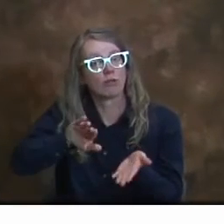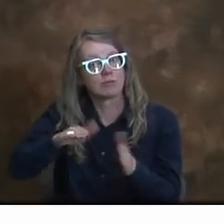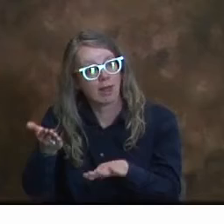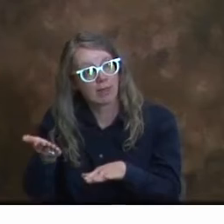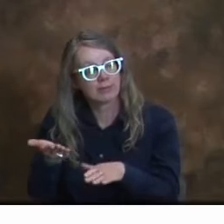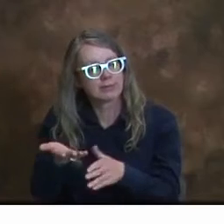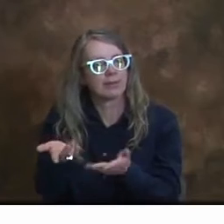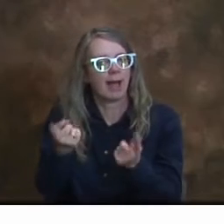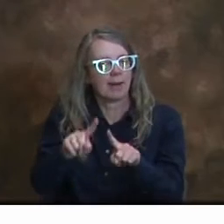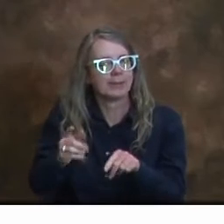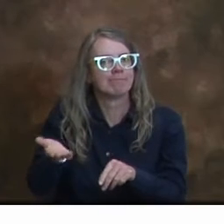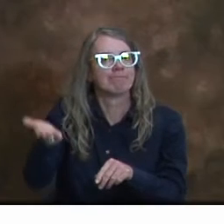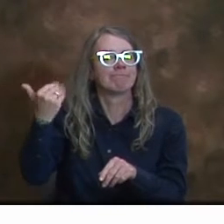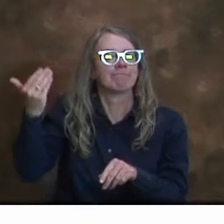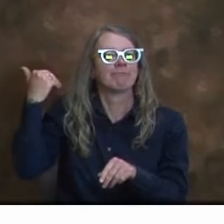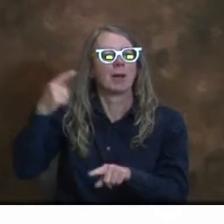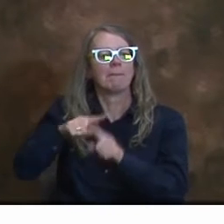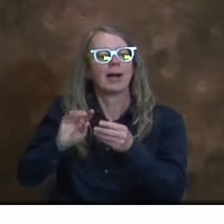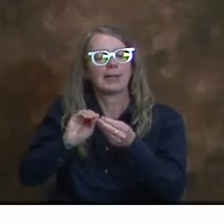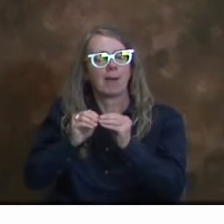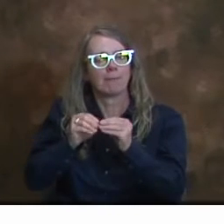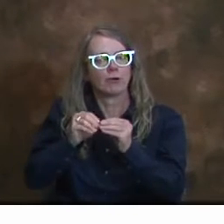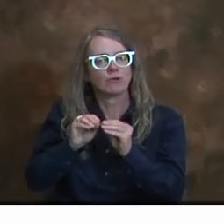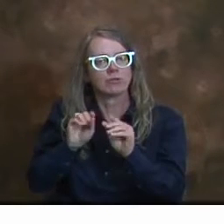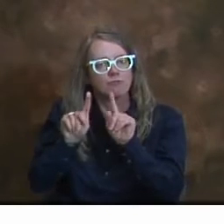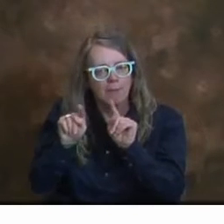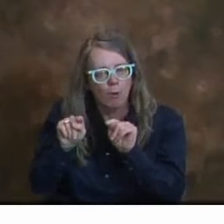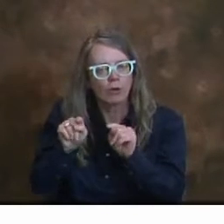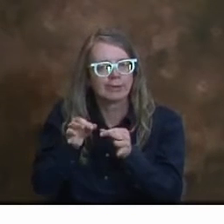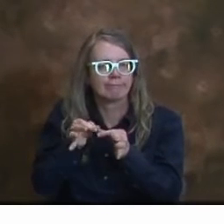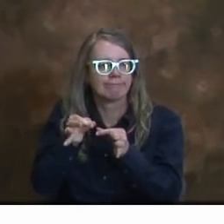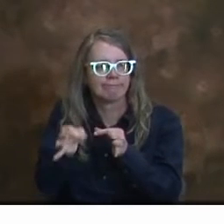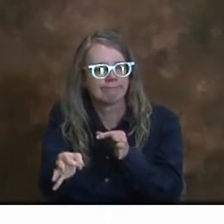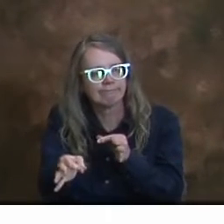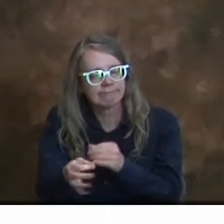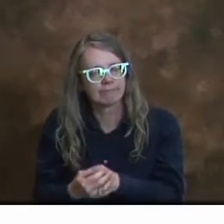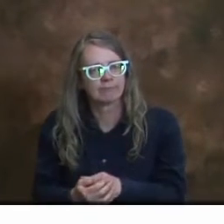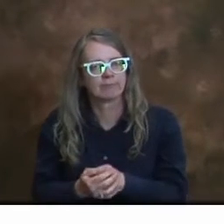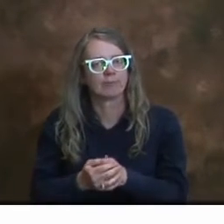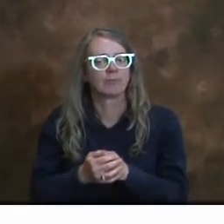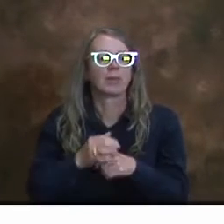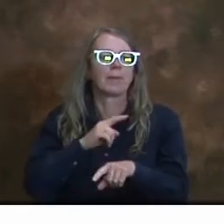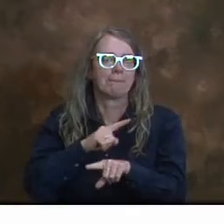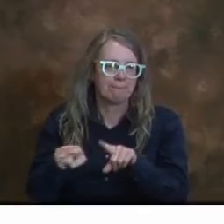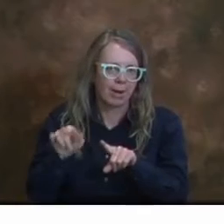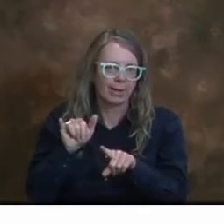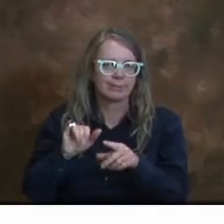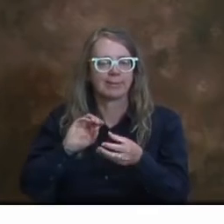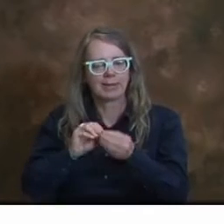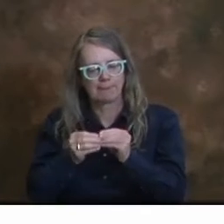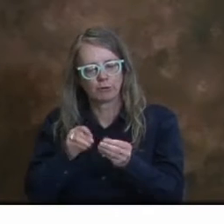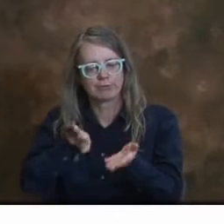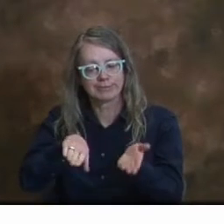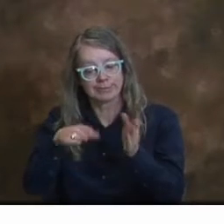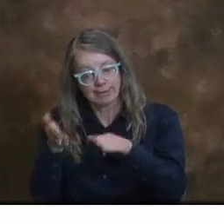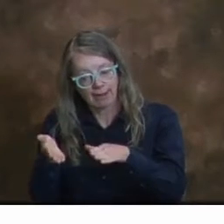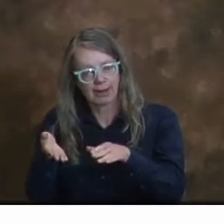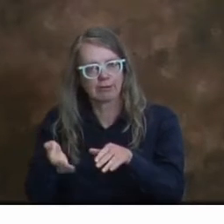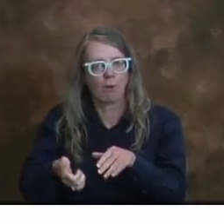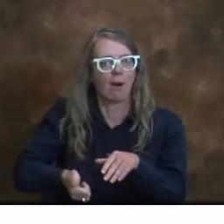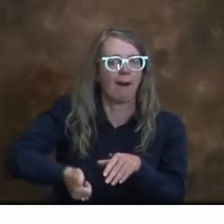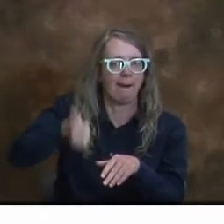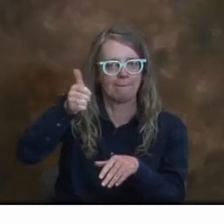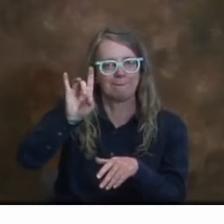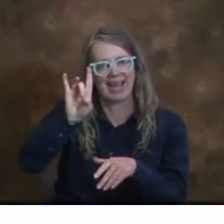Los otros fallecimientos tuvieron lugar en otras semanas, pero se retrasaron en ser reportados. Esto significa